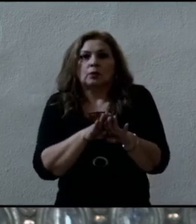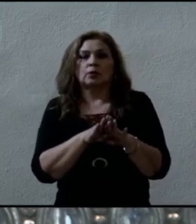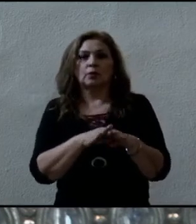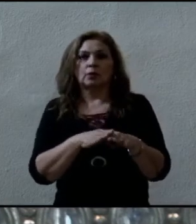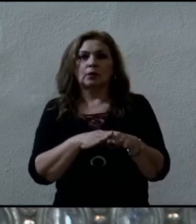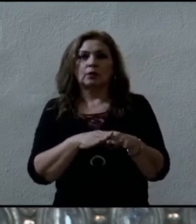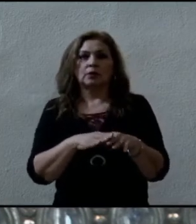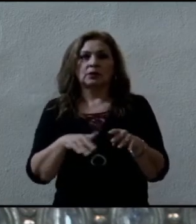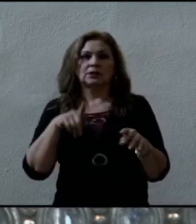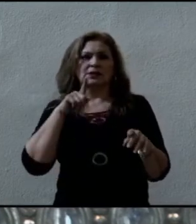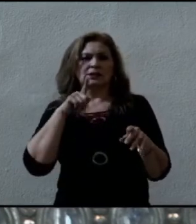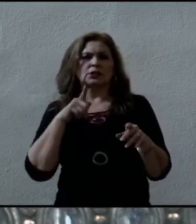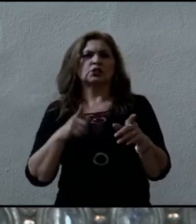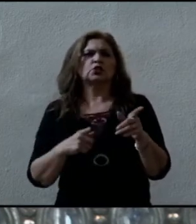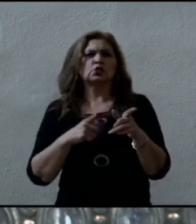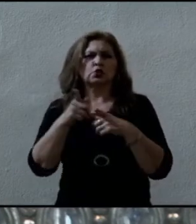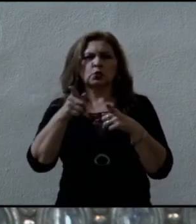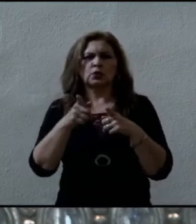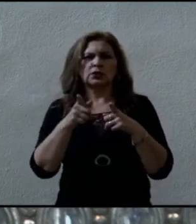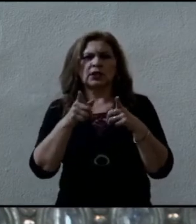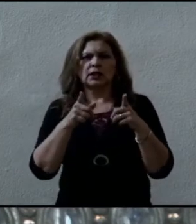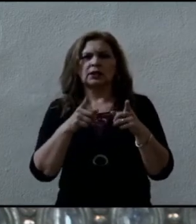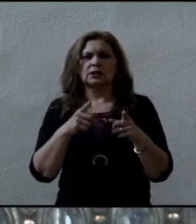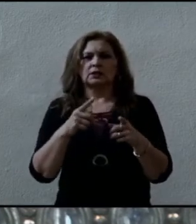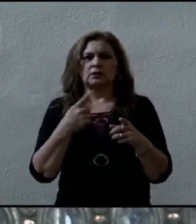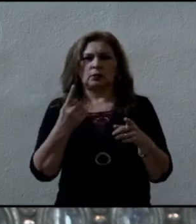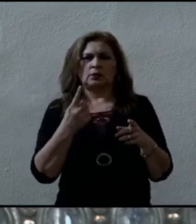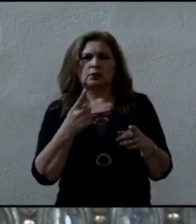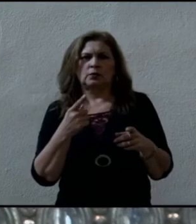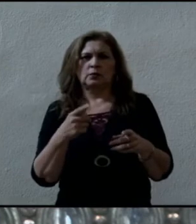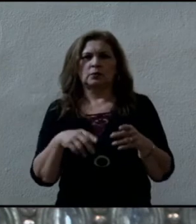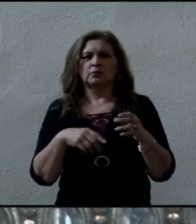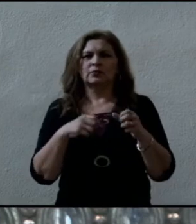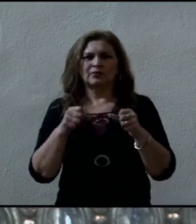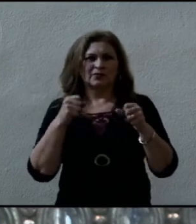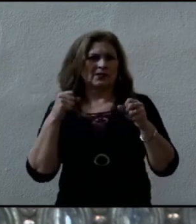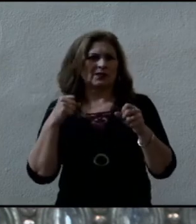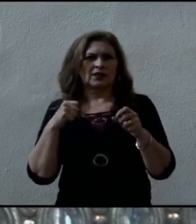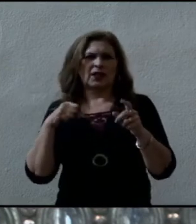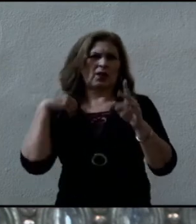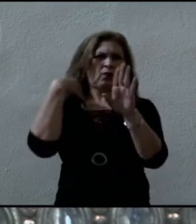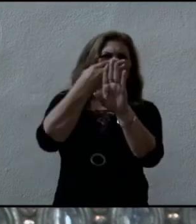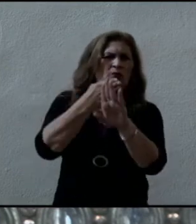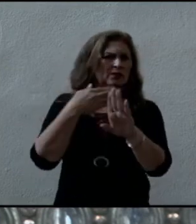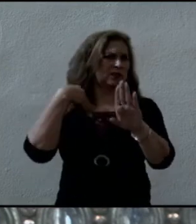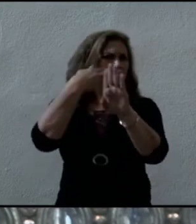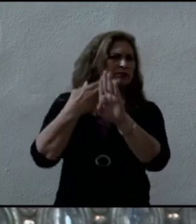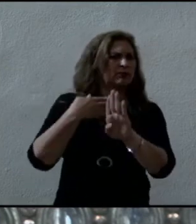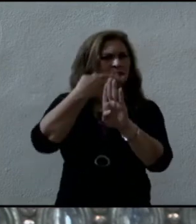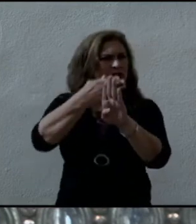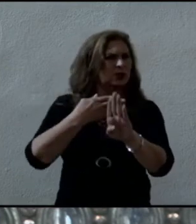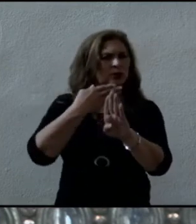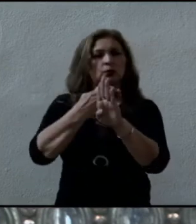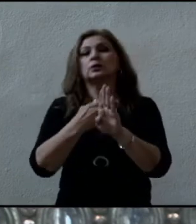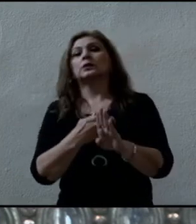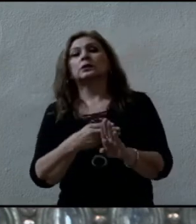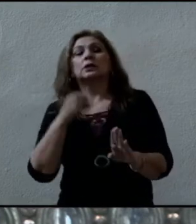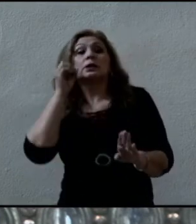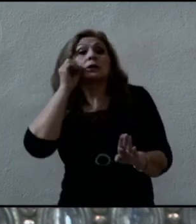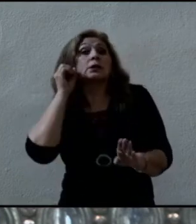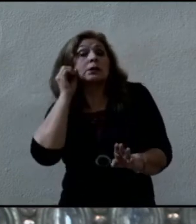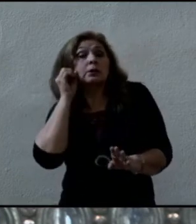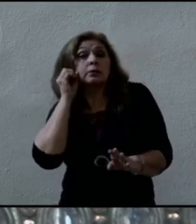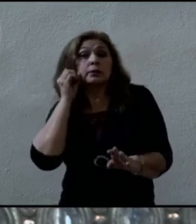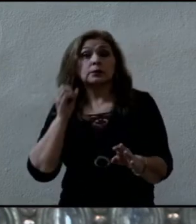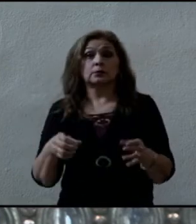Así es ahora este mundo, intranquilo, intranquilo, rebelde, sin ganas de